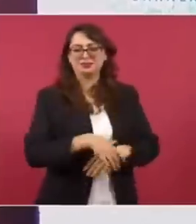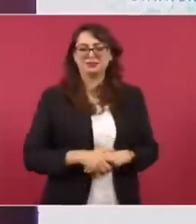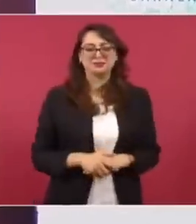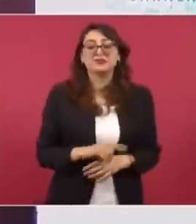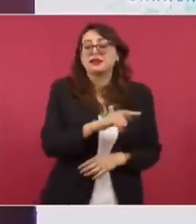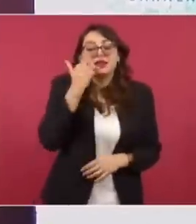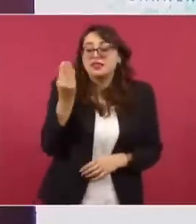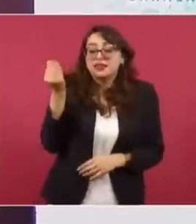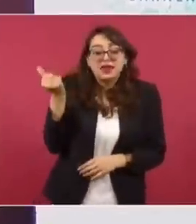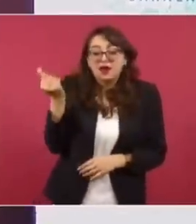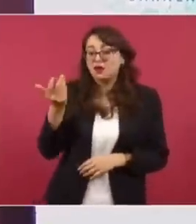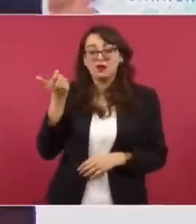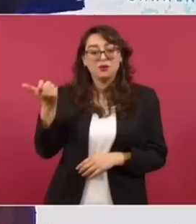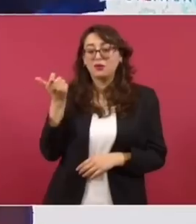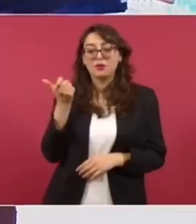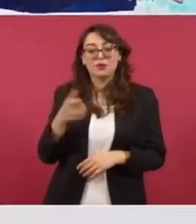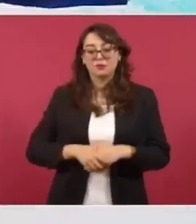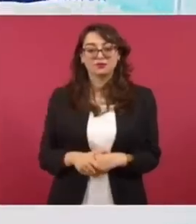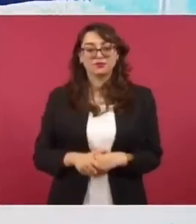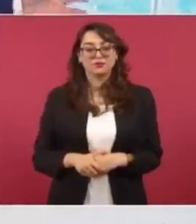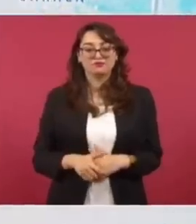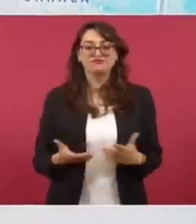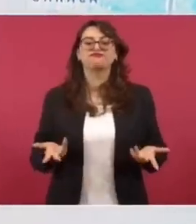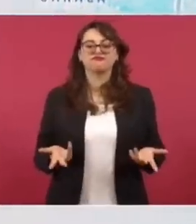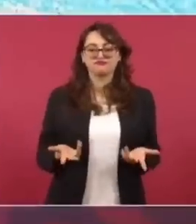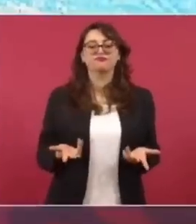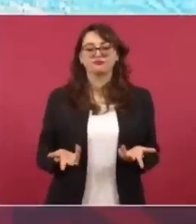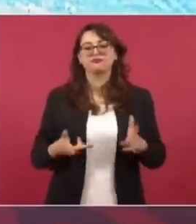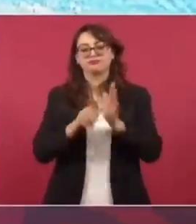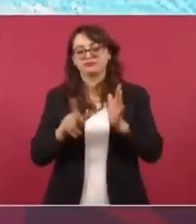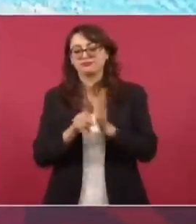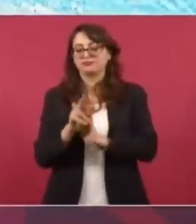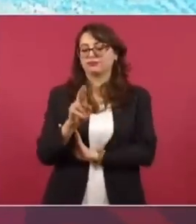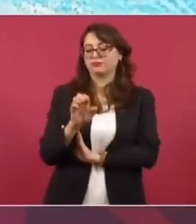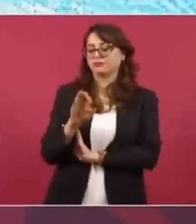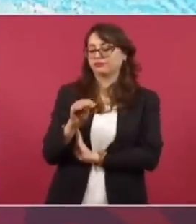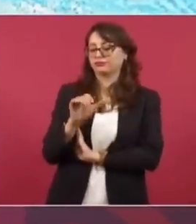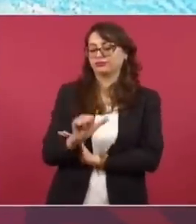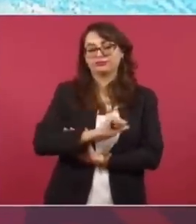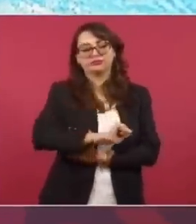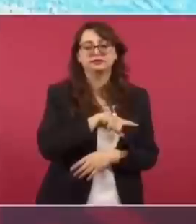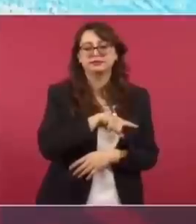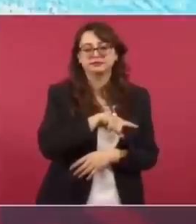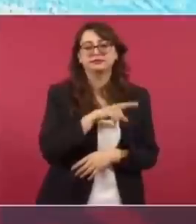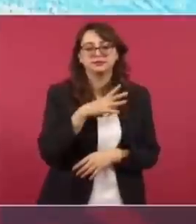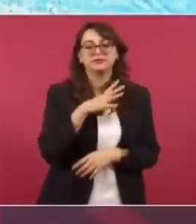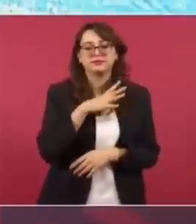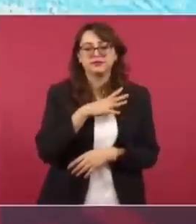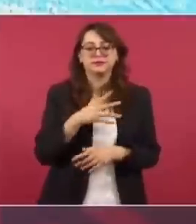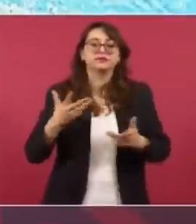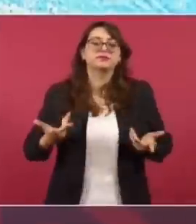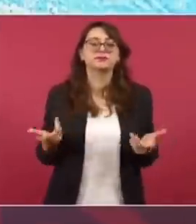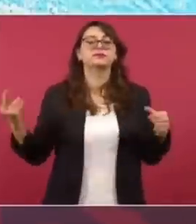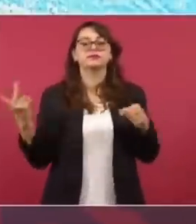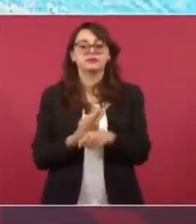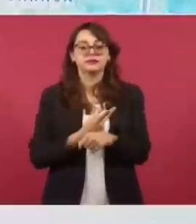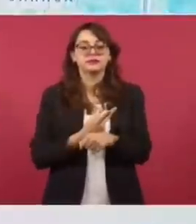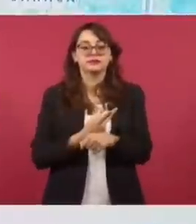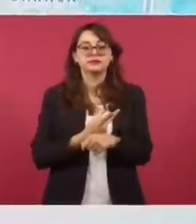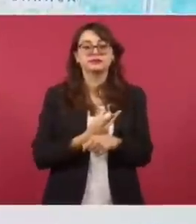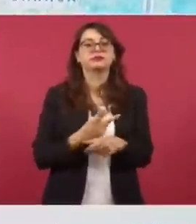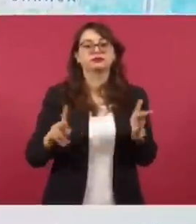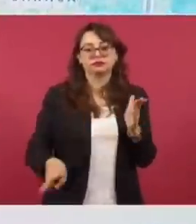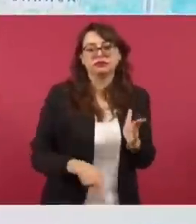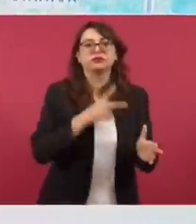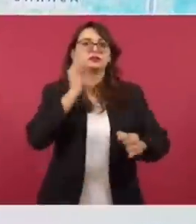Eso es todo. Claro, él reforma. Y todos los defensores. Entonces vuelven con la